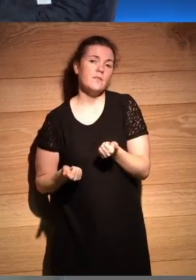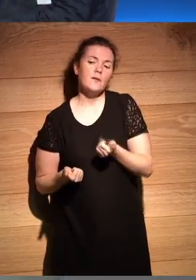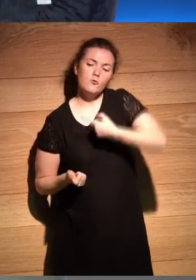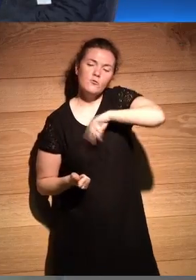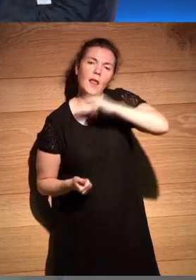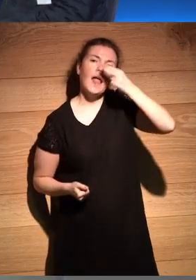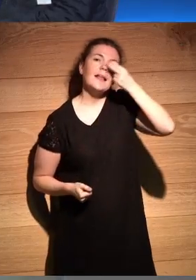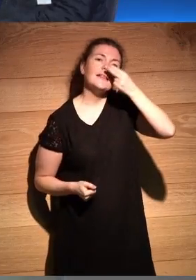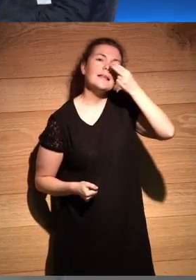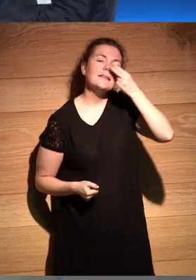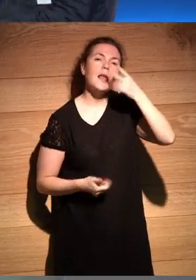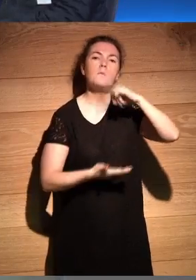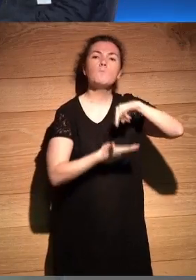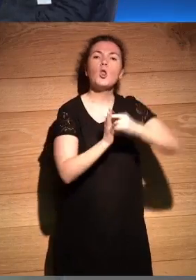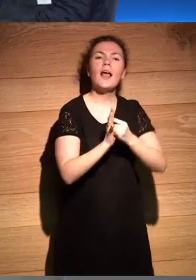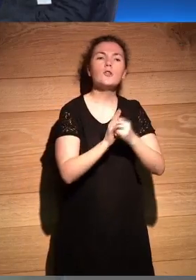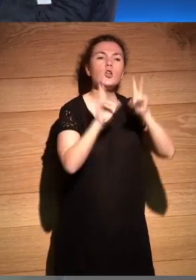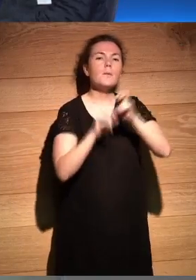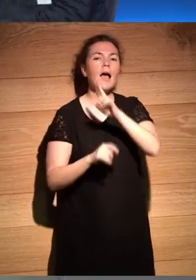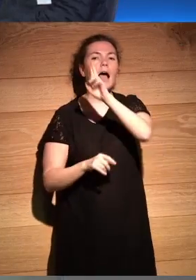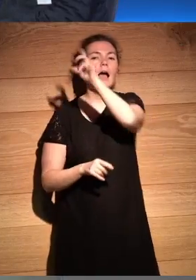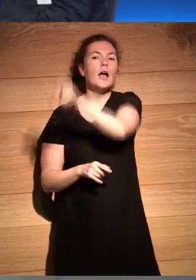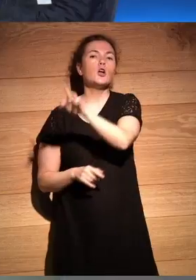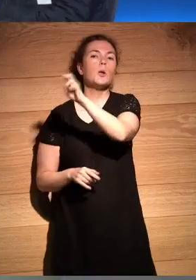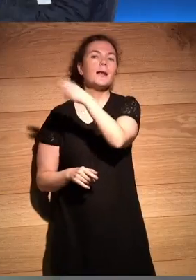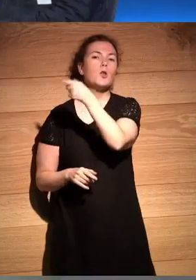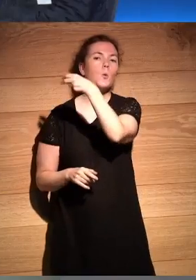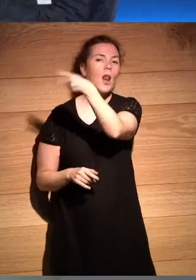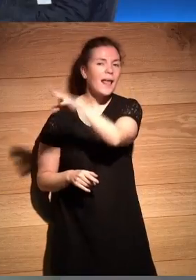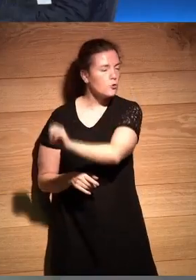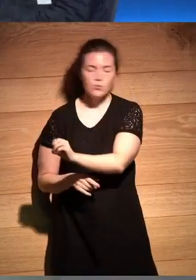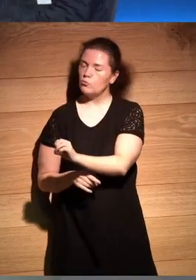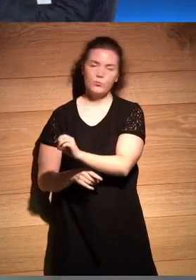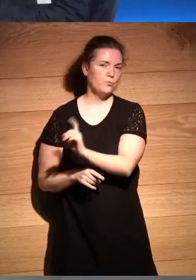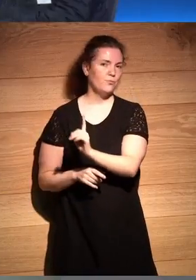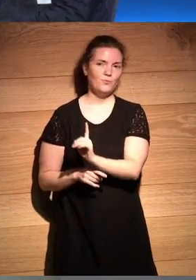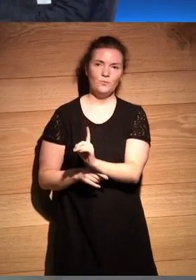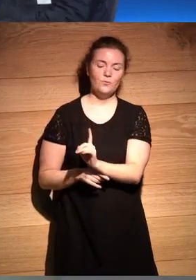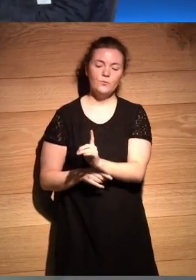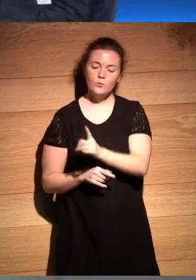interesaba muchísimo no hacer un proyecto sobre Roberto Bolaño ¿no? teníamos que encontrar un